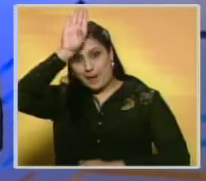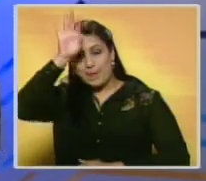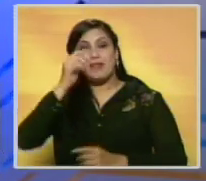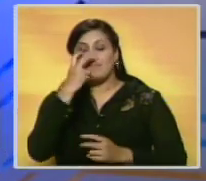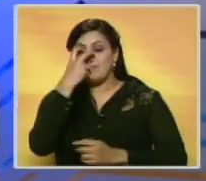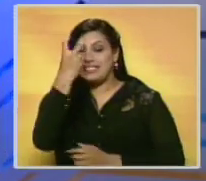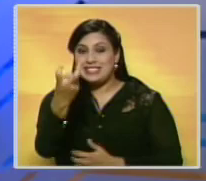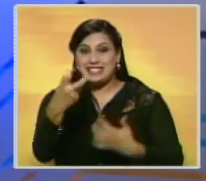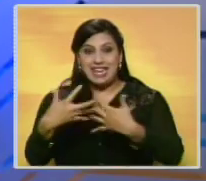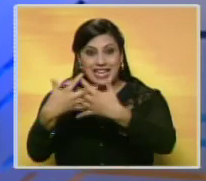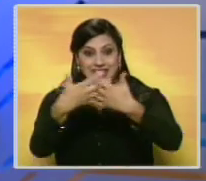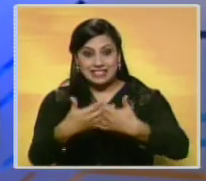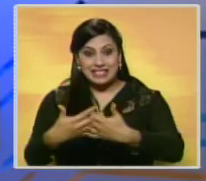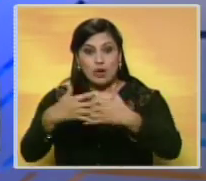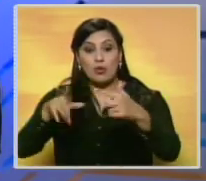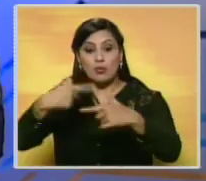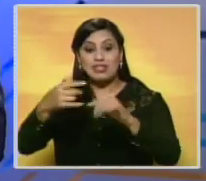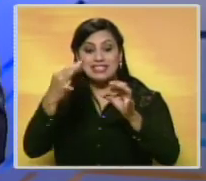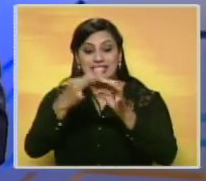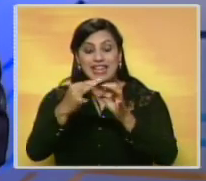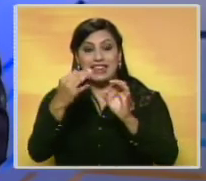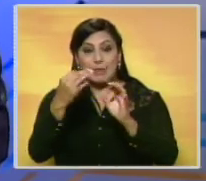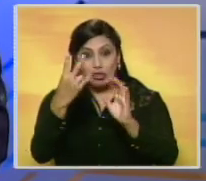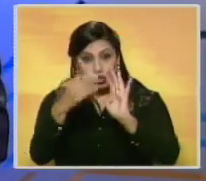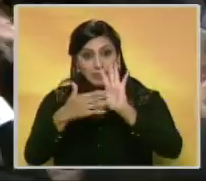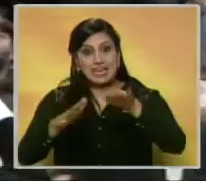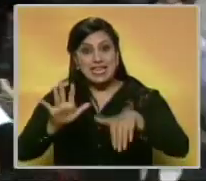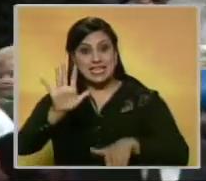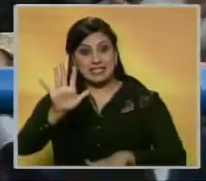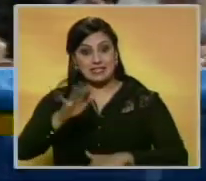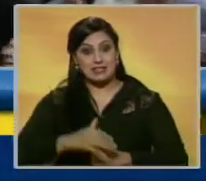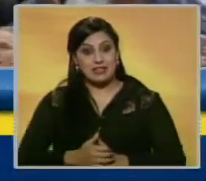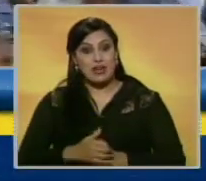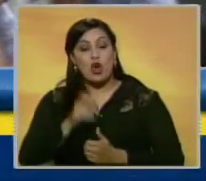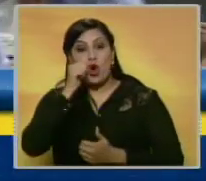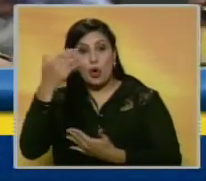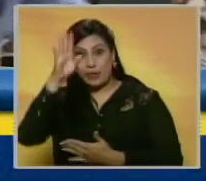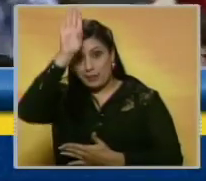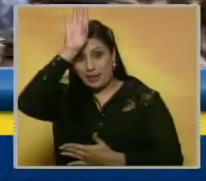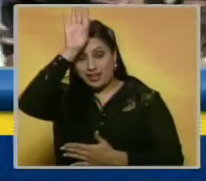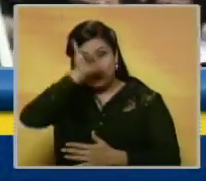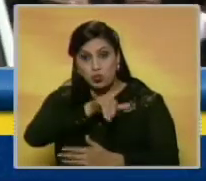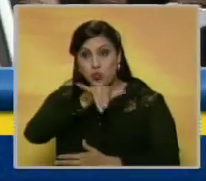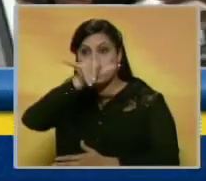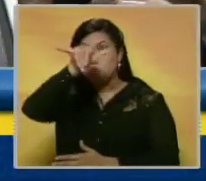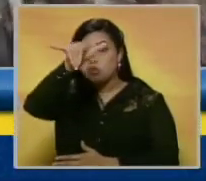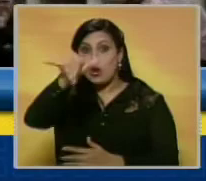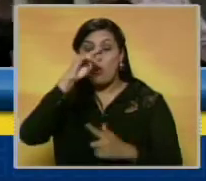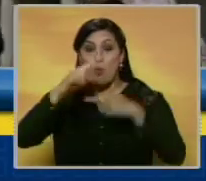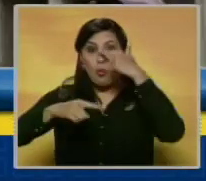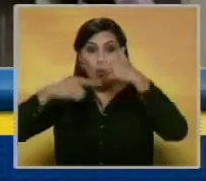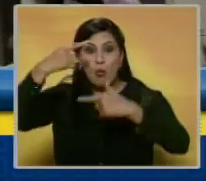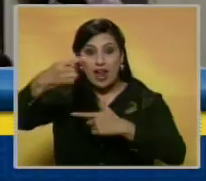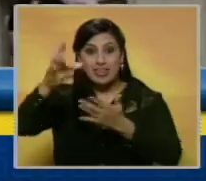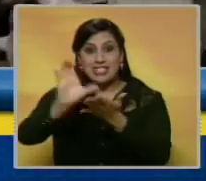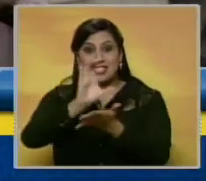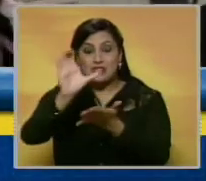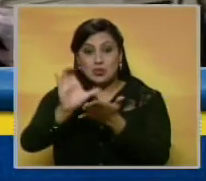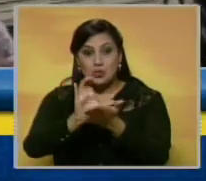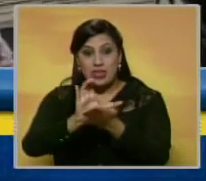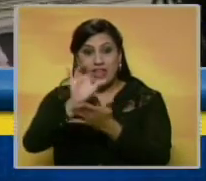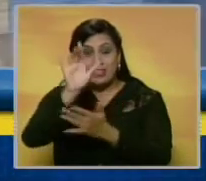visita a los Estados Unidos en septiembre de 2015. El pontífice viajará el año que viene a la ciudad de